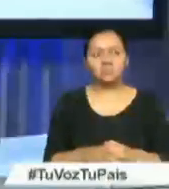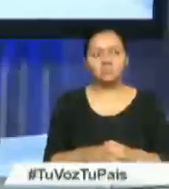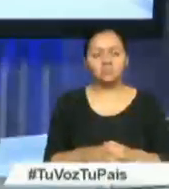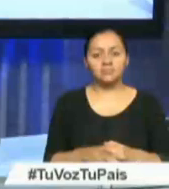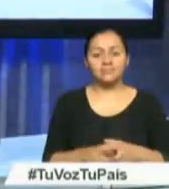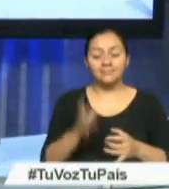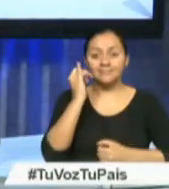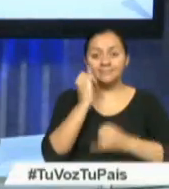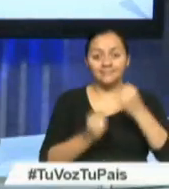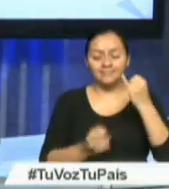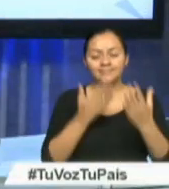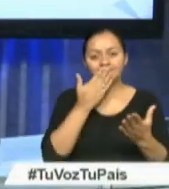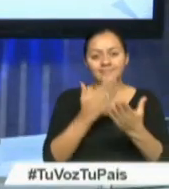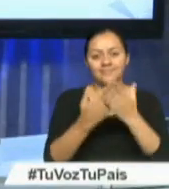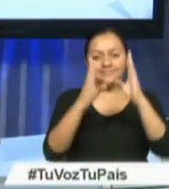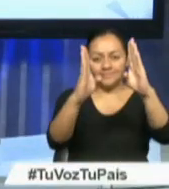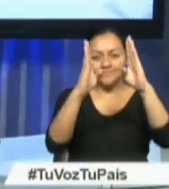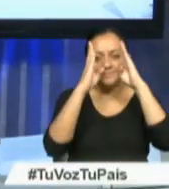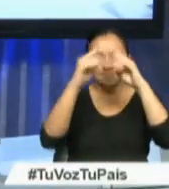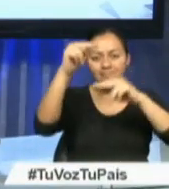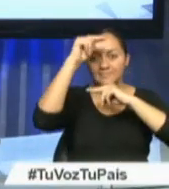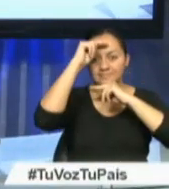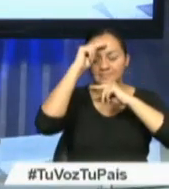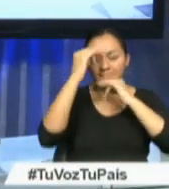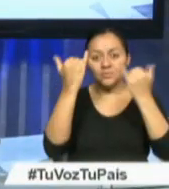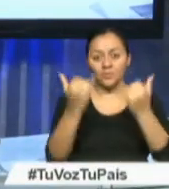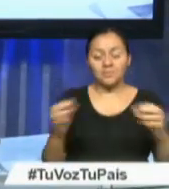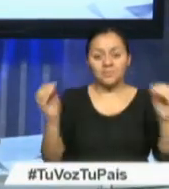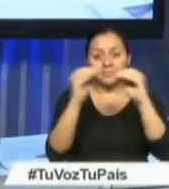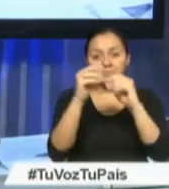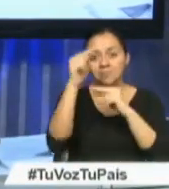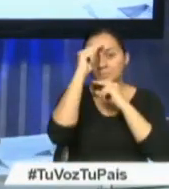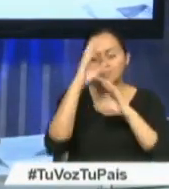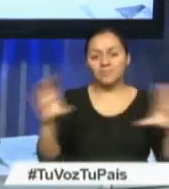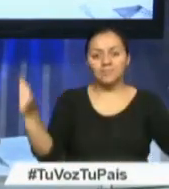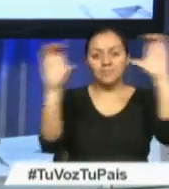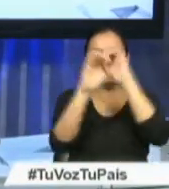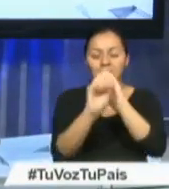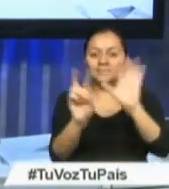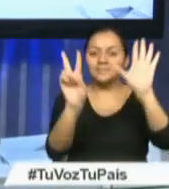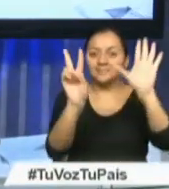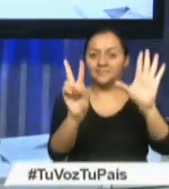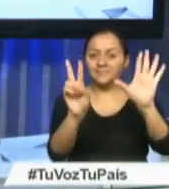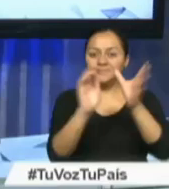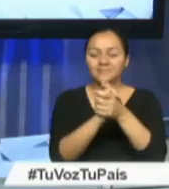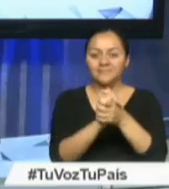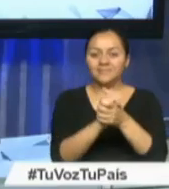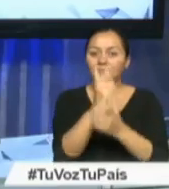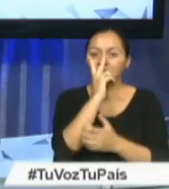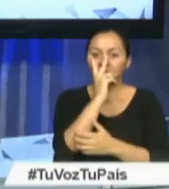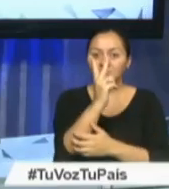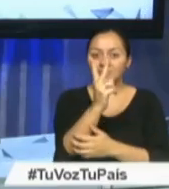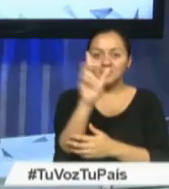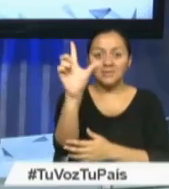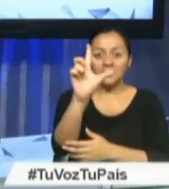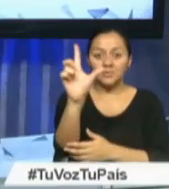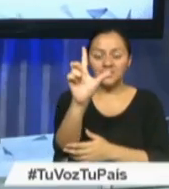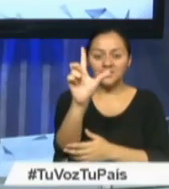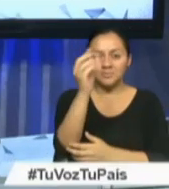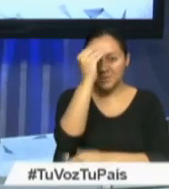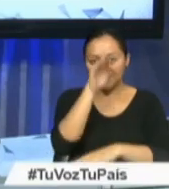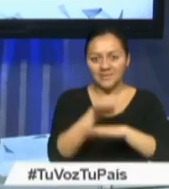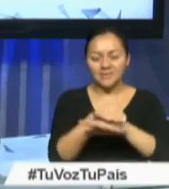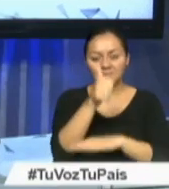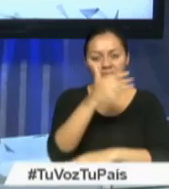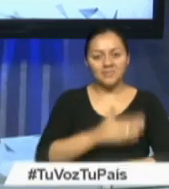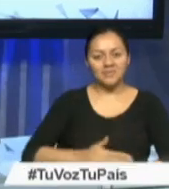Finalizamos Gracias por su sintonía Actualizamos nuestra agenda informativa Hoy a las 19 horas Conmigo El lunes a las 13 Buenas